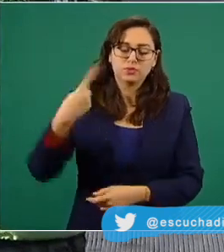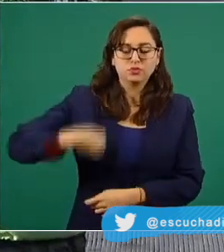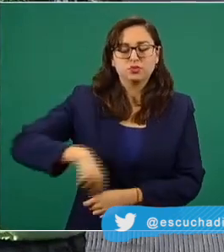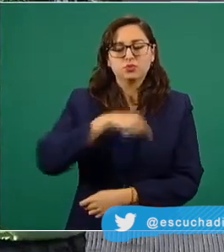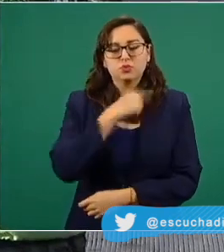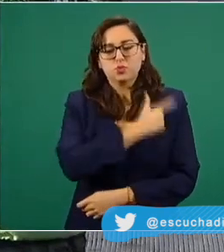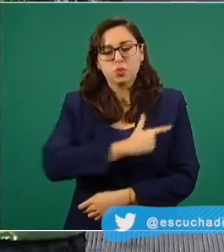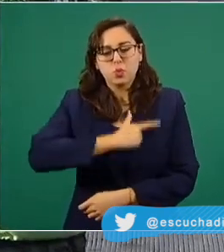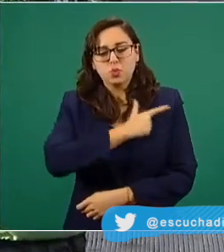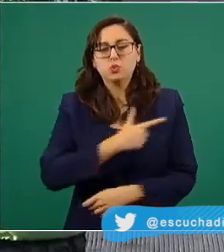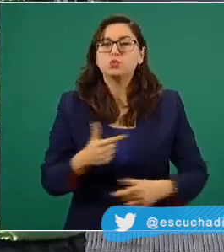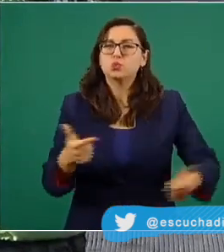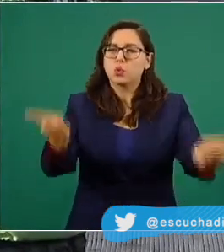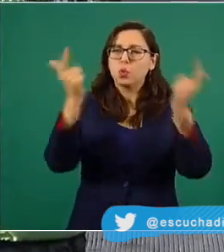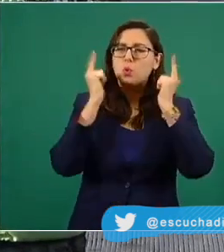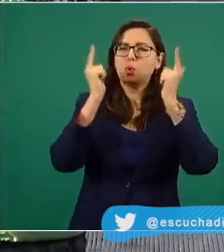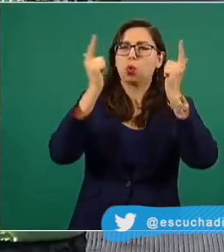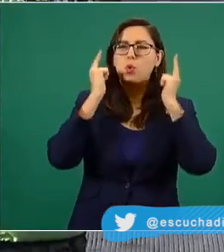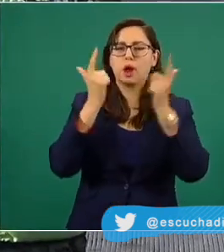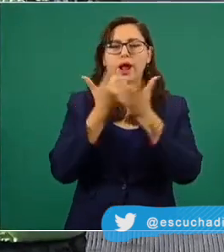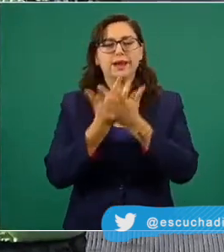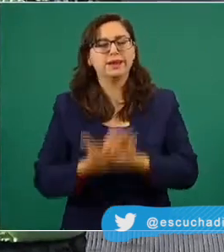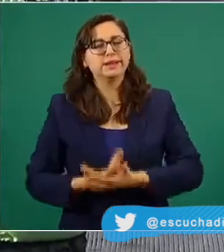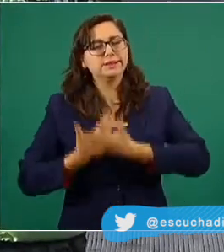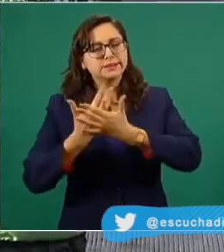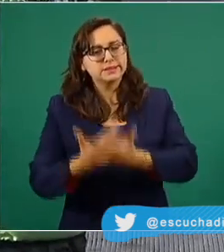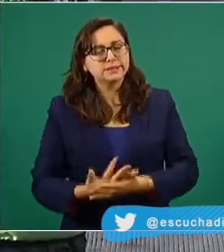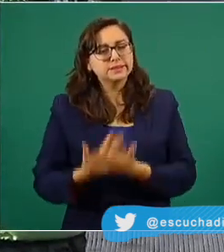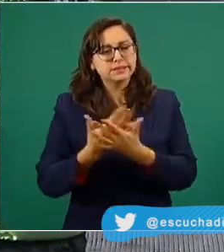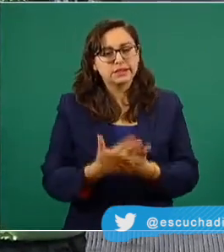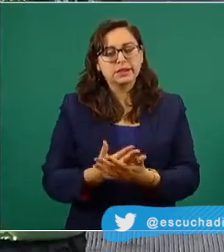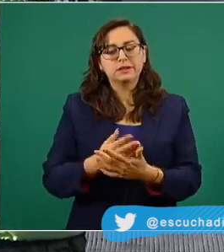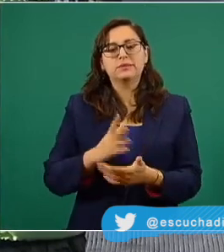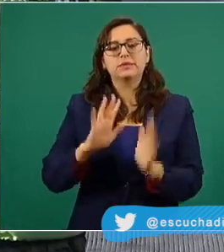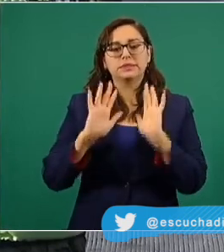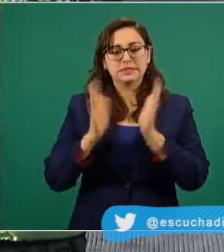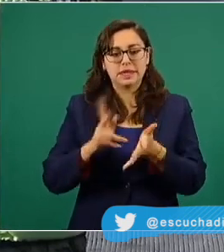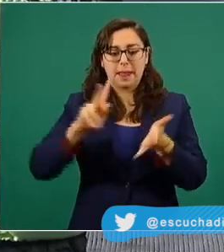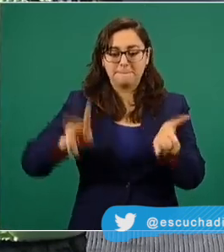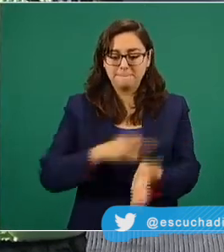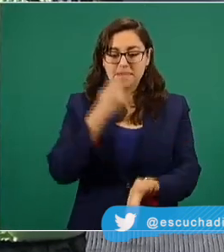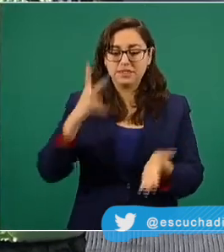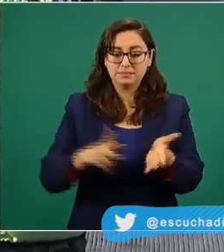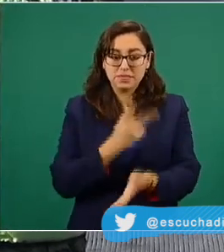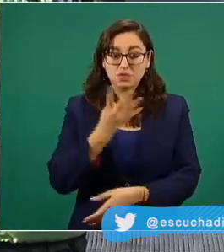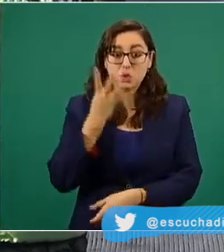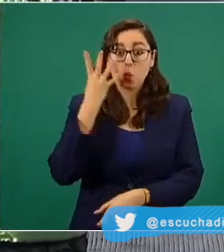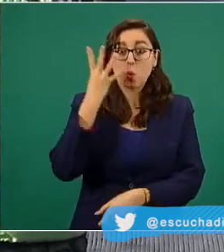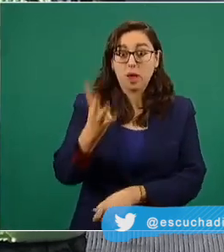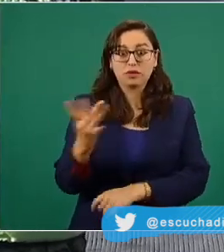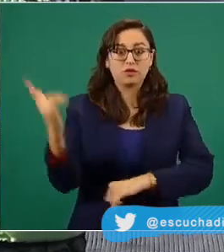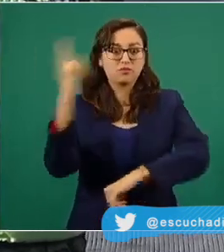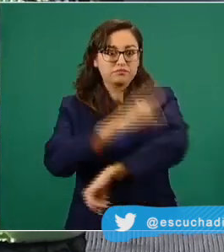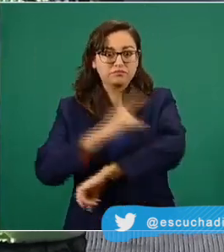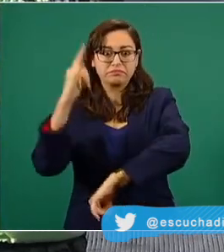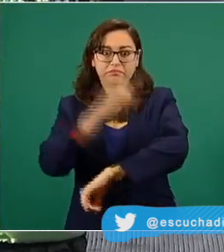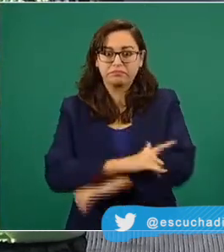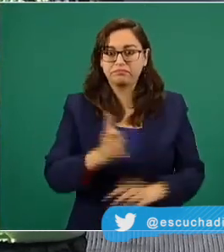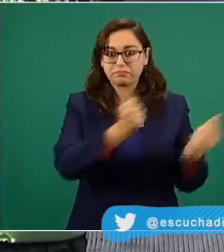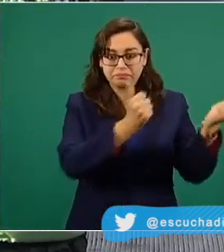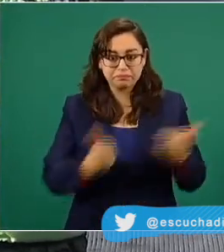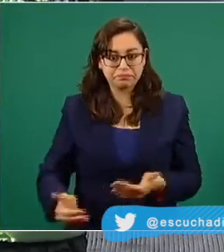esperanza para muchos, el cuarto arribo de vacunas. Como han de saber,